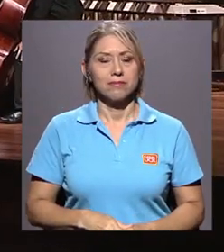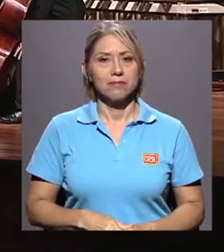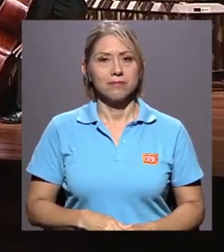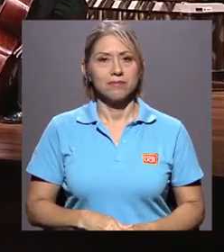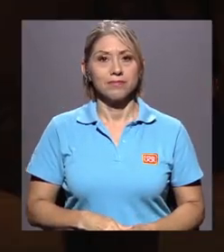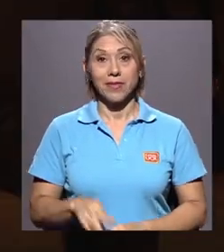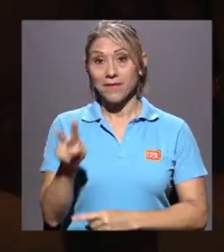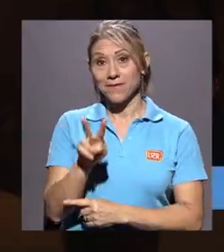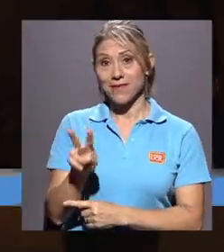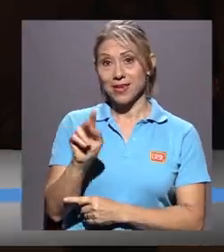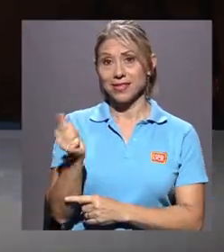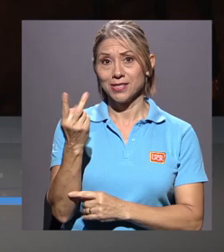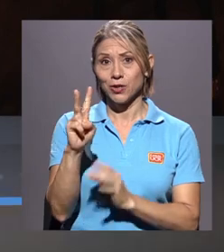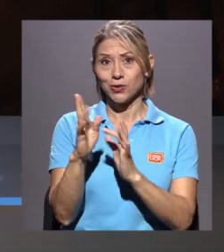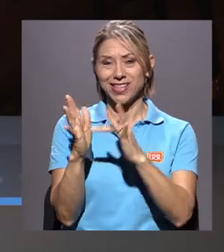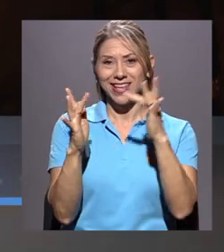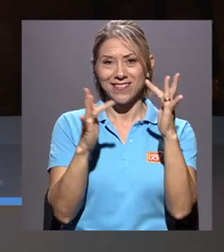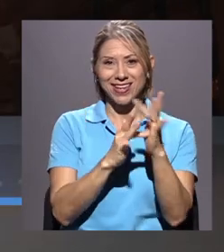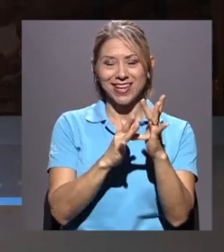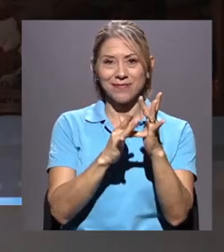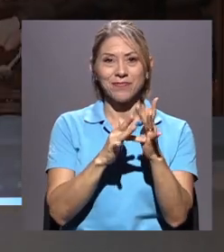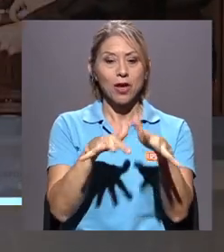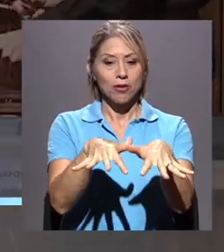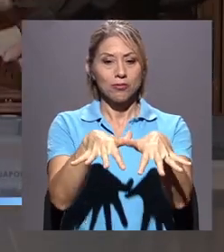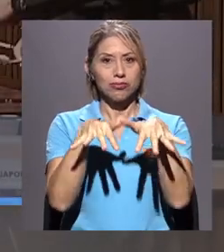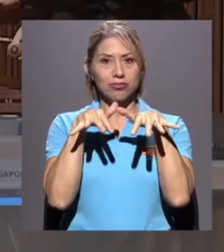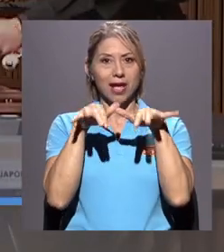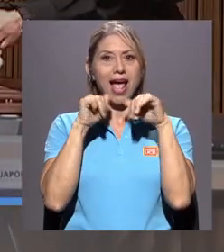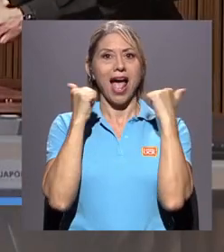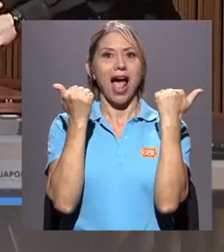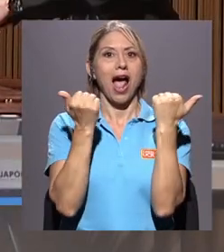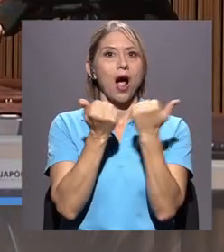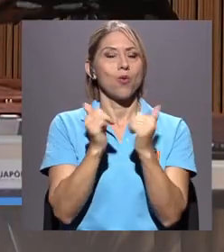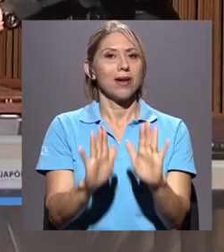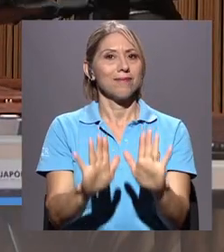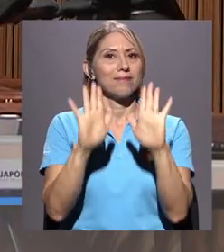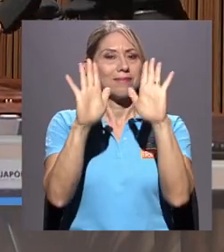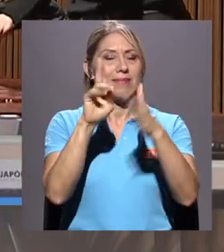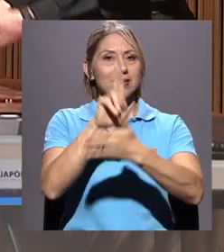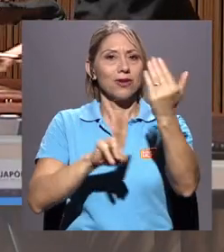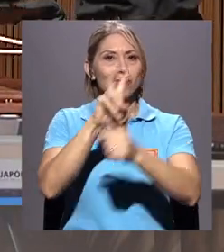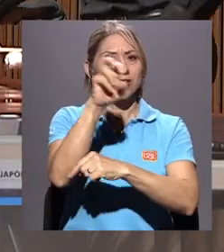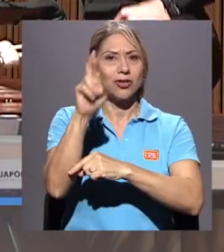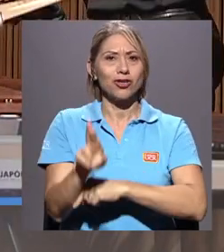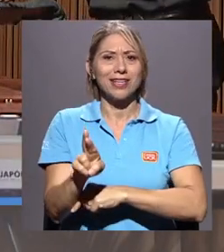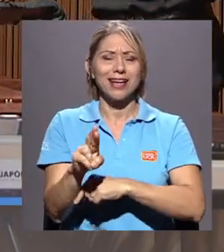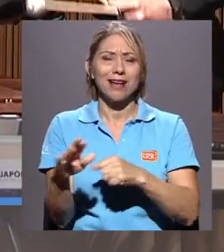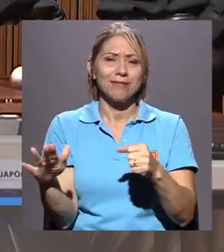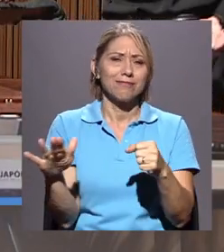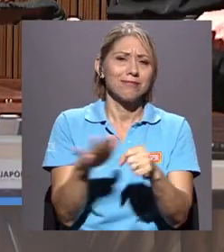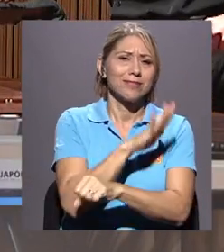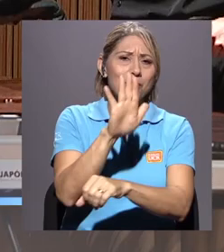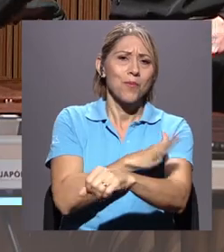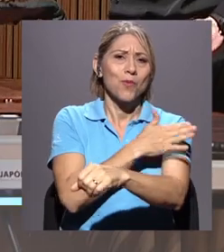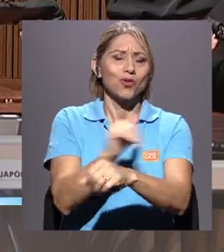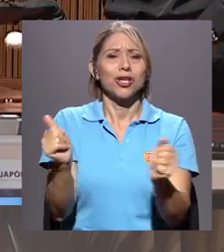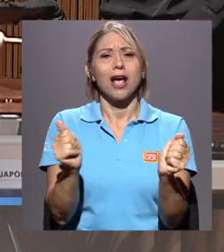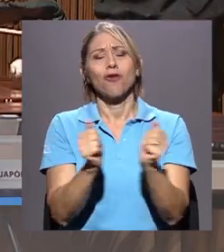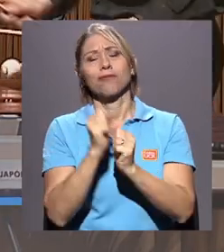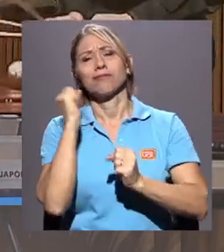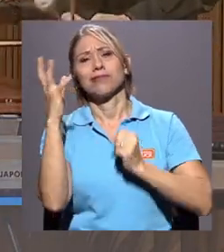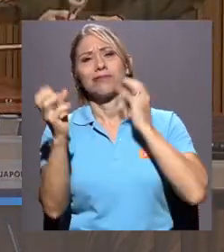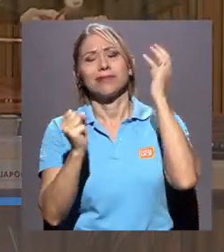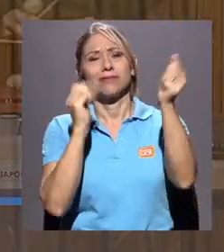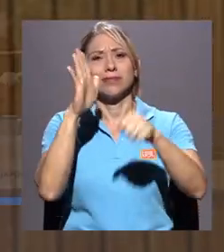El viernes 12 de abril, el aula magna de la Universidad de Costa Rica se llenó de música con el Oratorio sobre la Autonomía